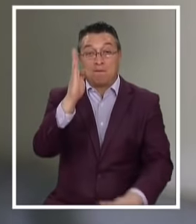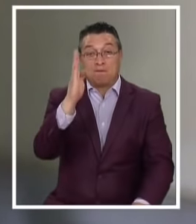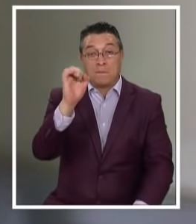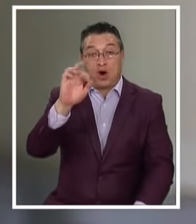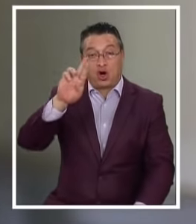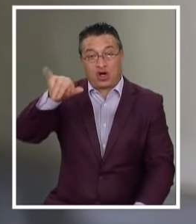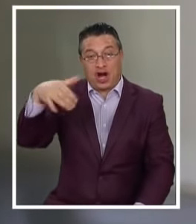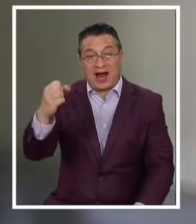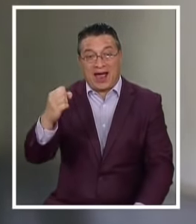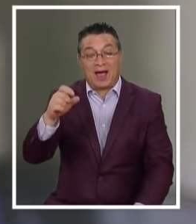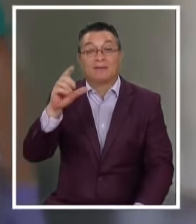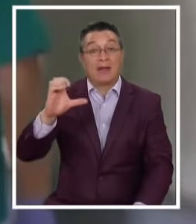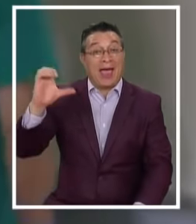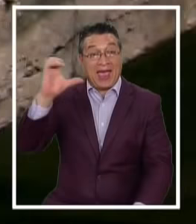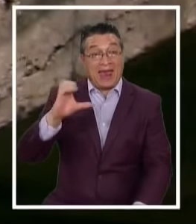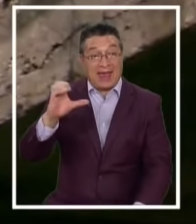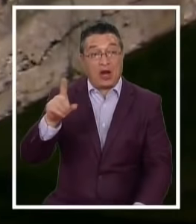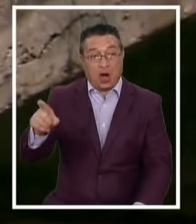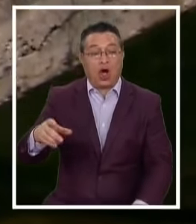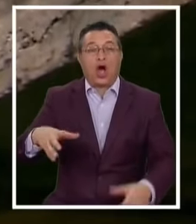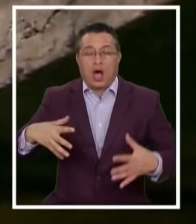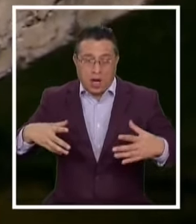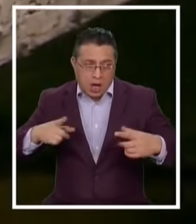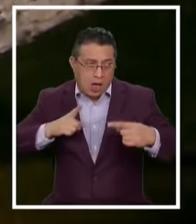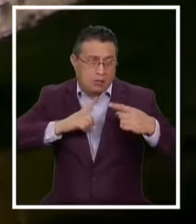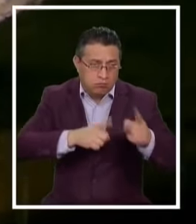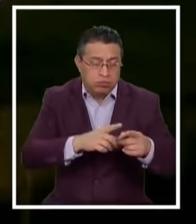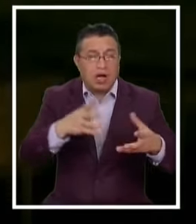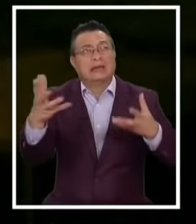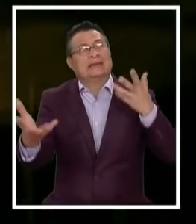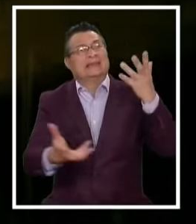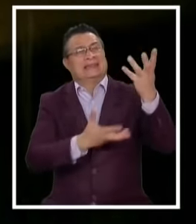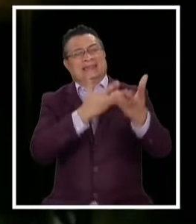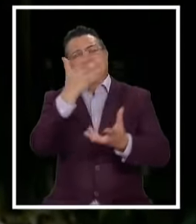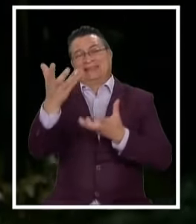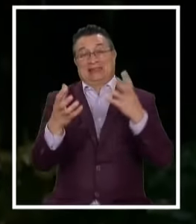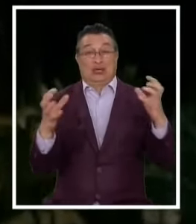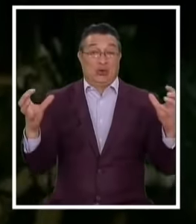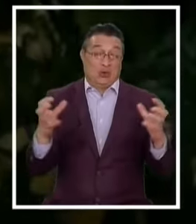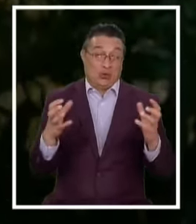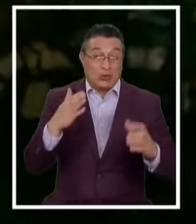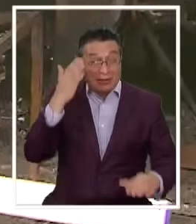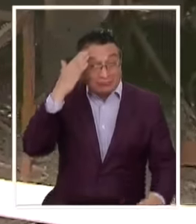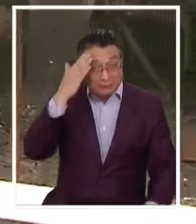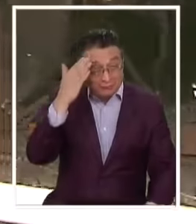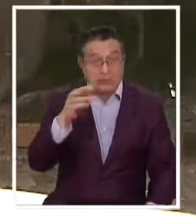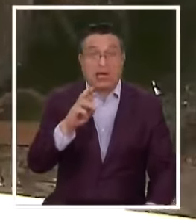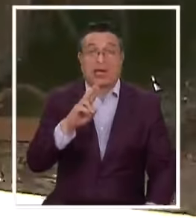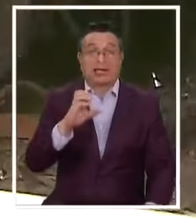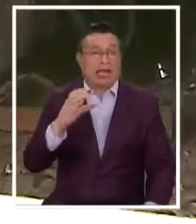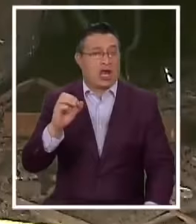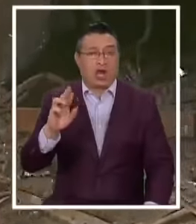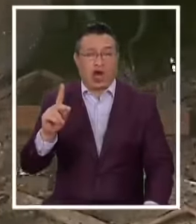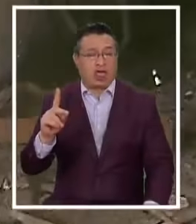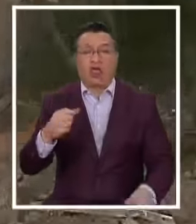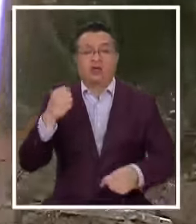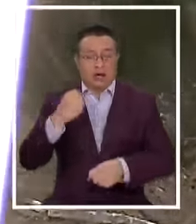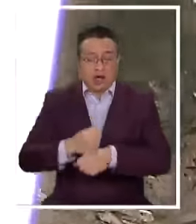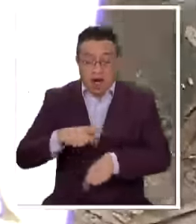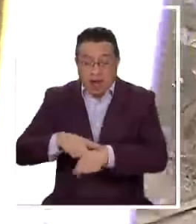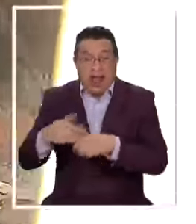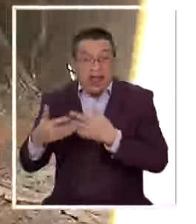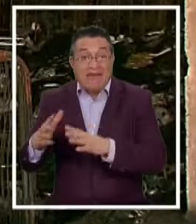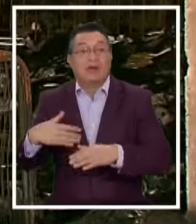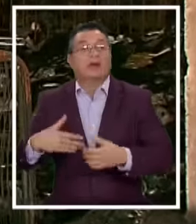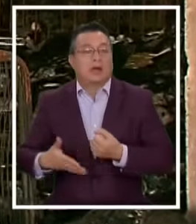Arriarán Que en enero Enfrentaron con coraje Y valentía Un violento incendio En tiempo récord Y en sus horas libres Trabajaron